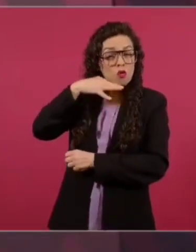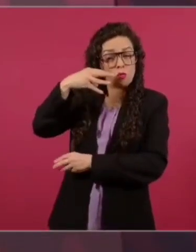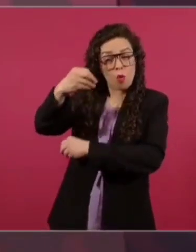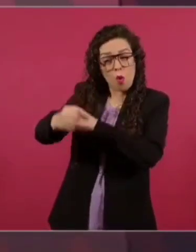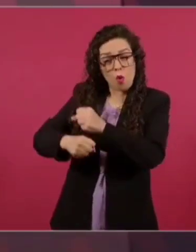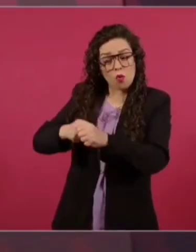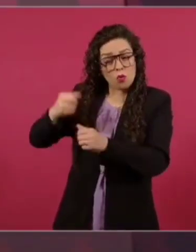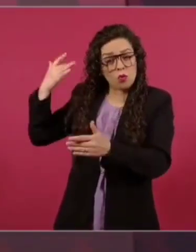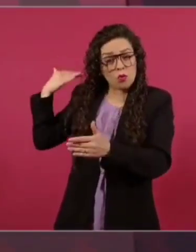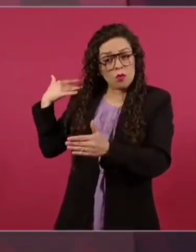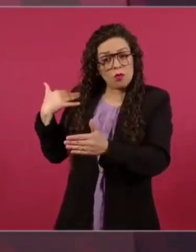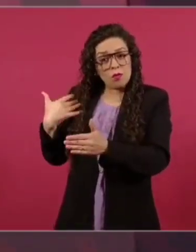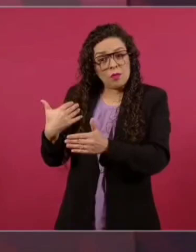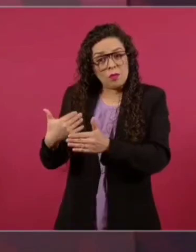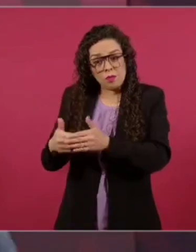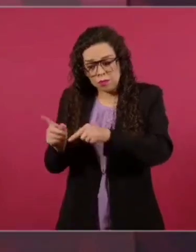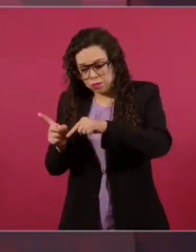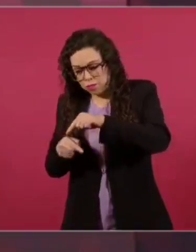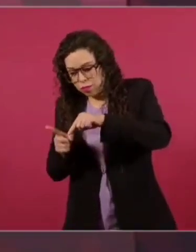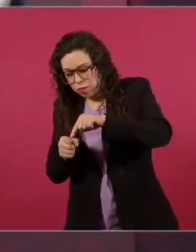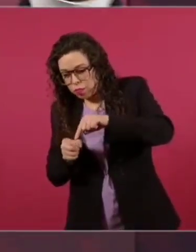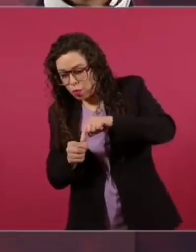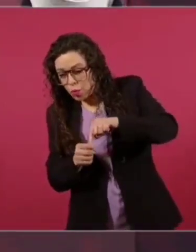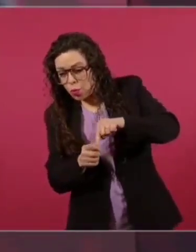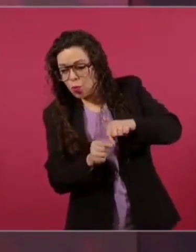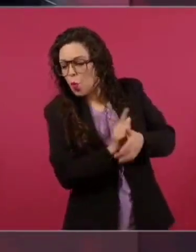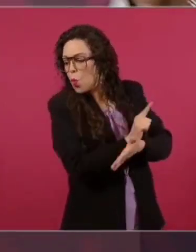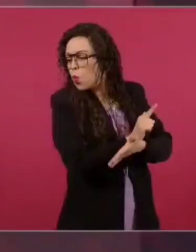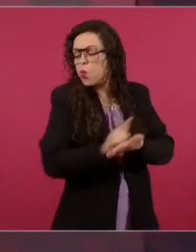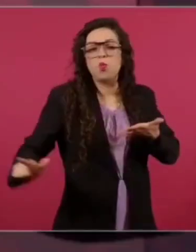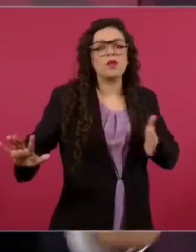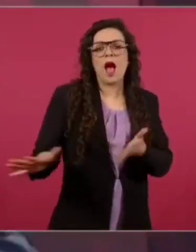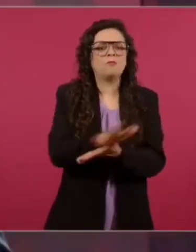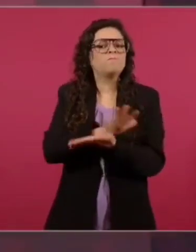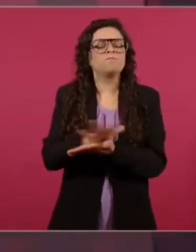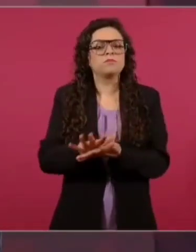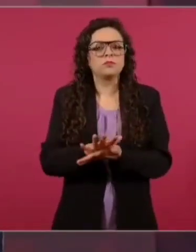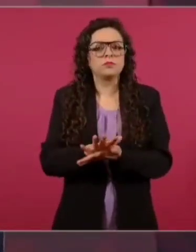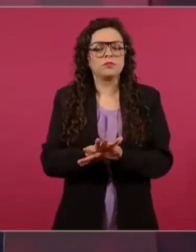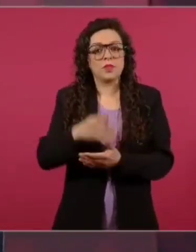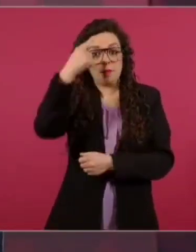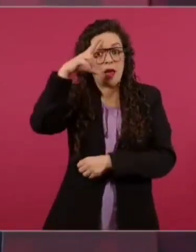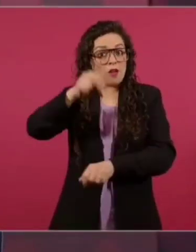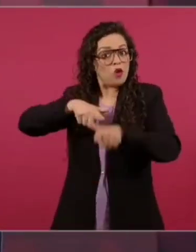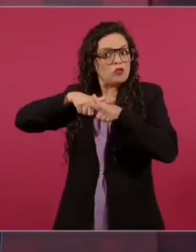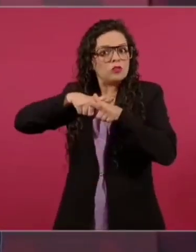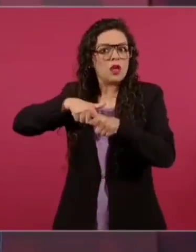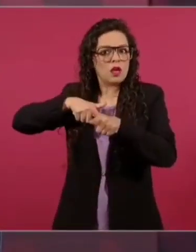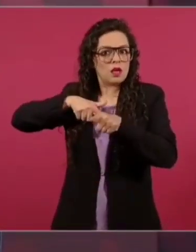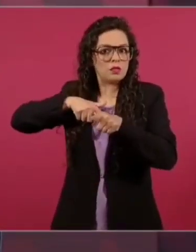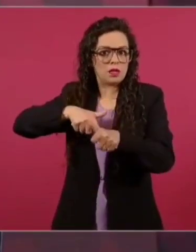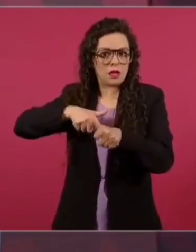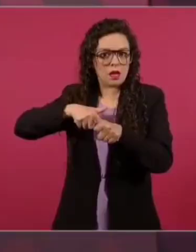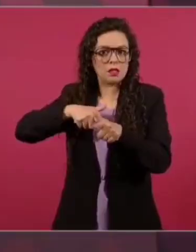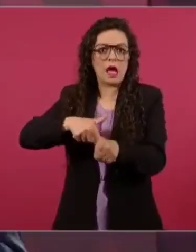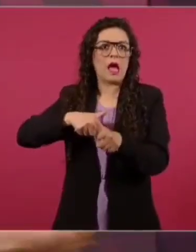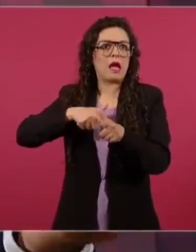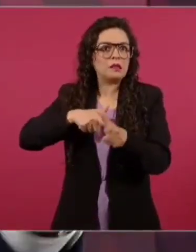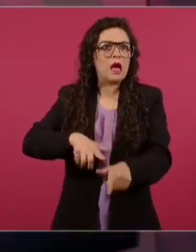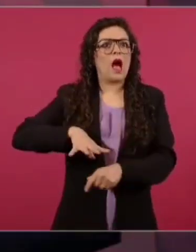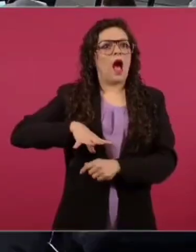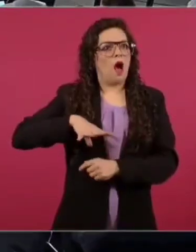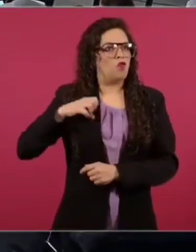vuelvan a darse estos abusos y ya